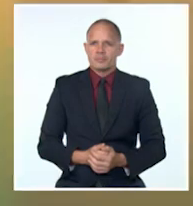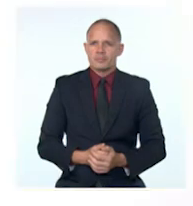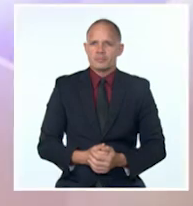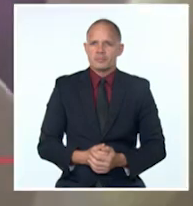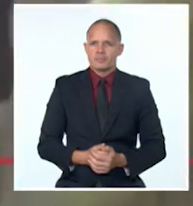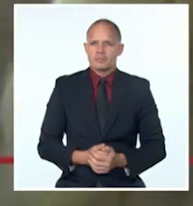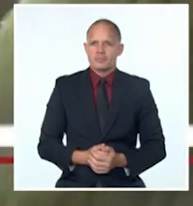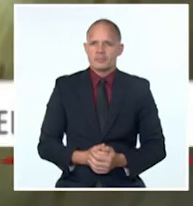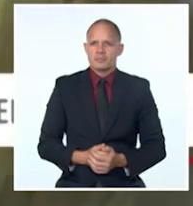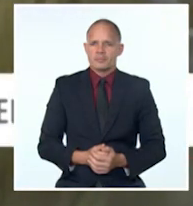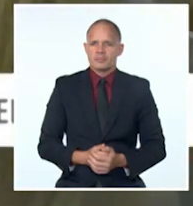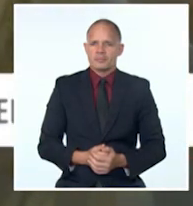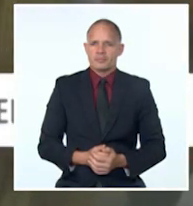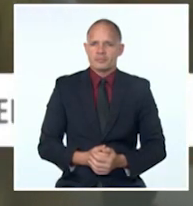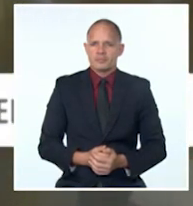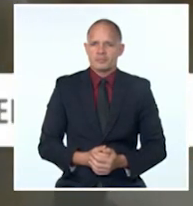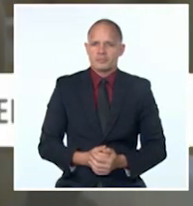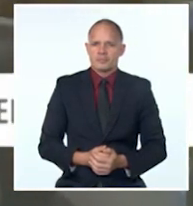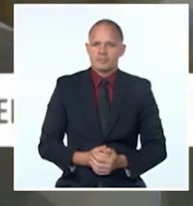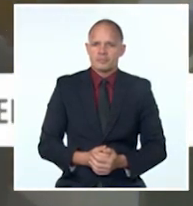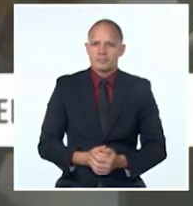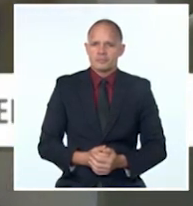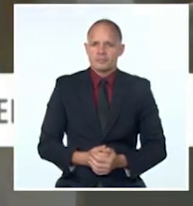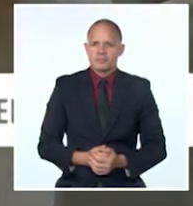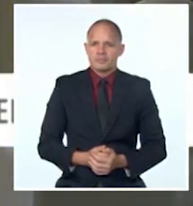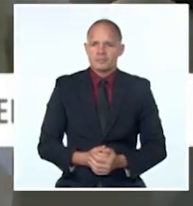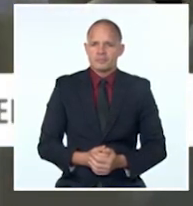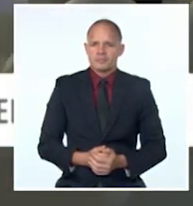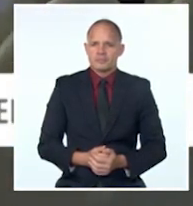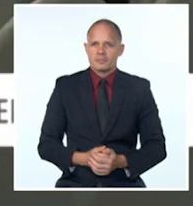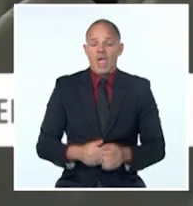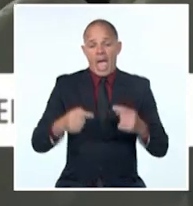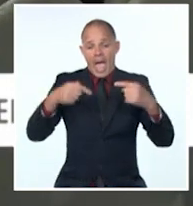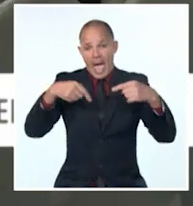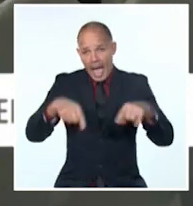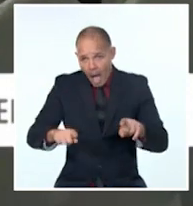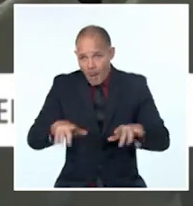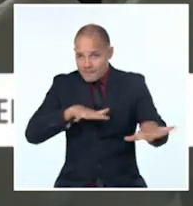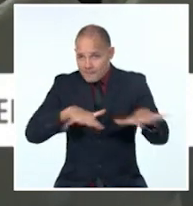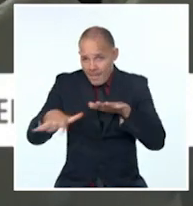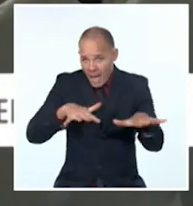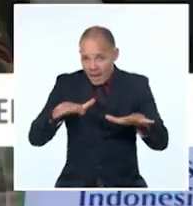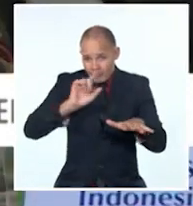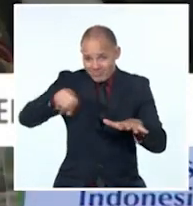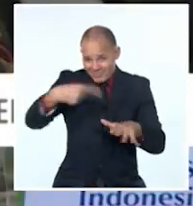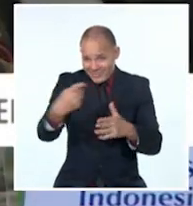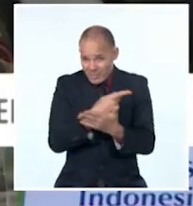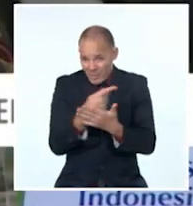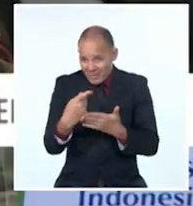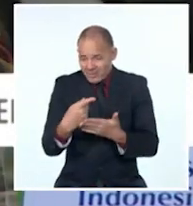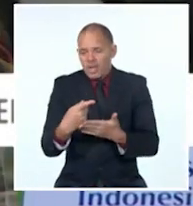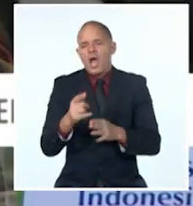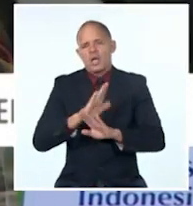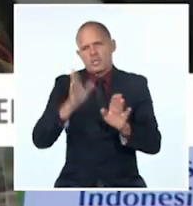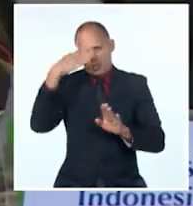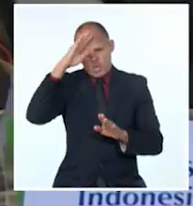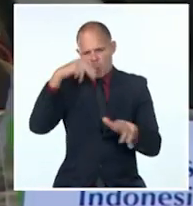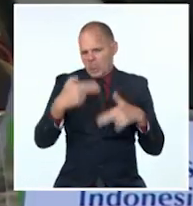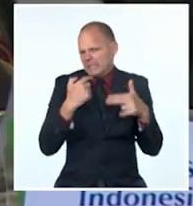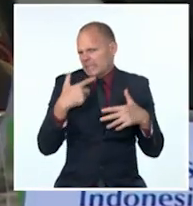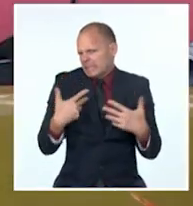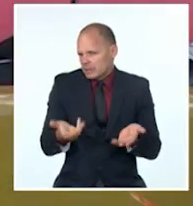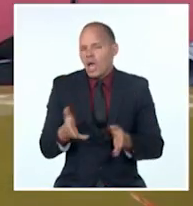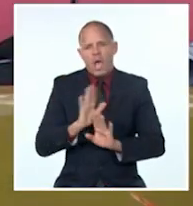Para la preparación amplia de la cumbre de la que seremos anfitriones, Cuba ha organizado varios encuentros